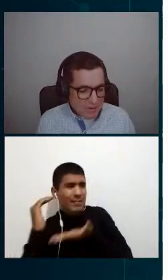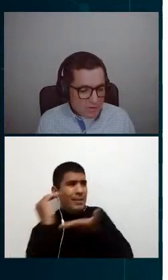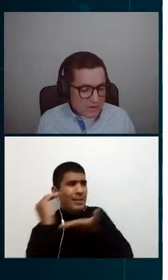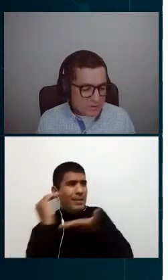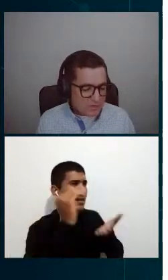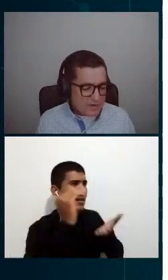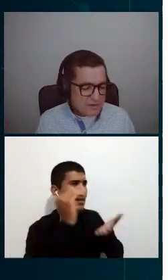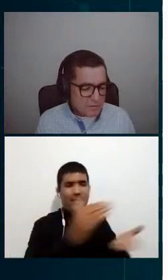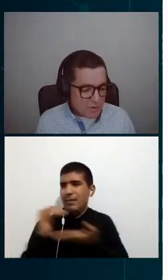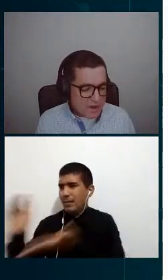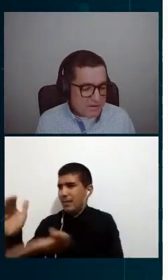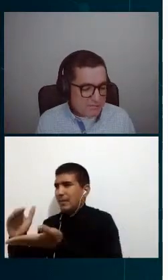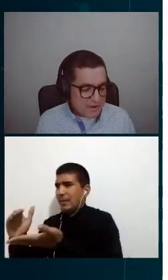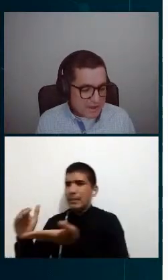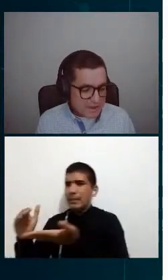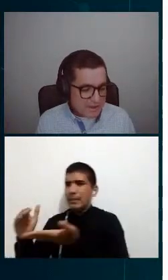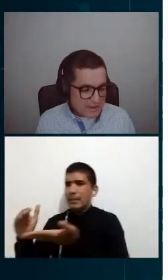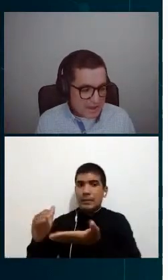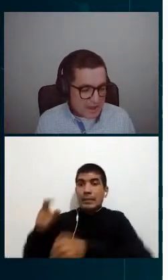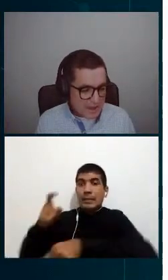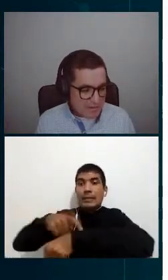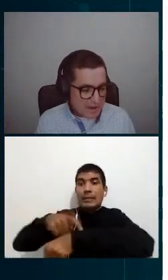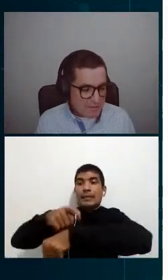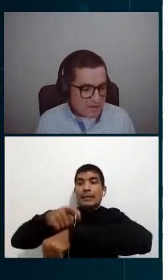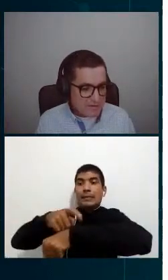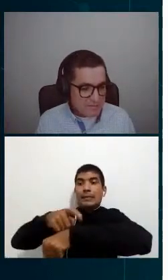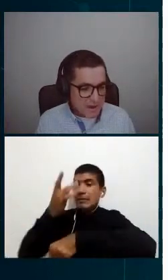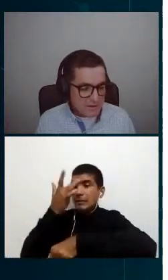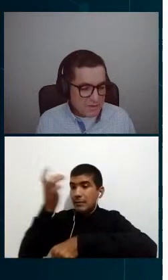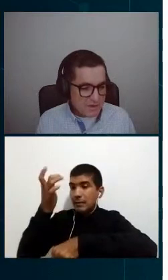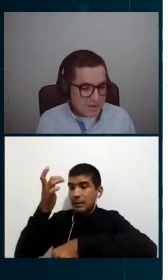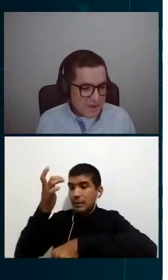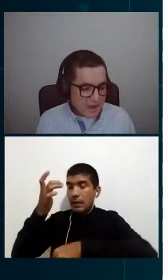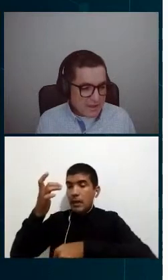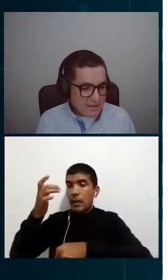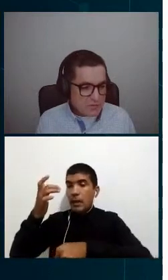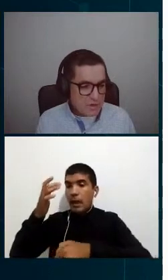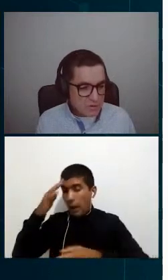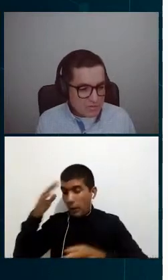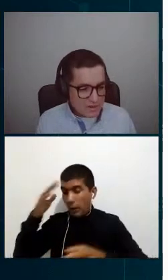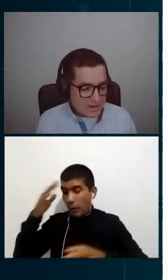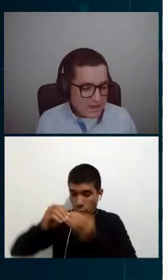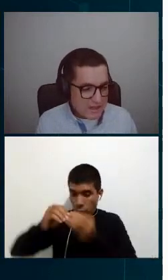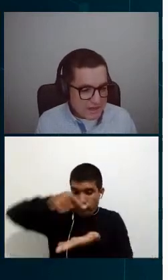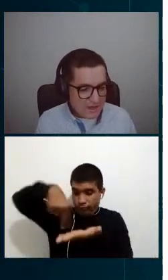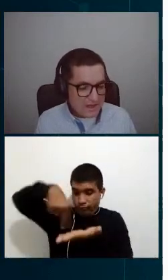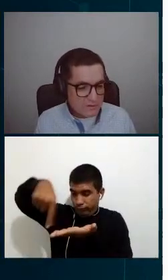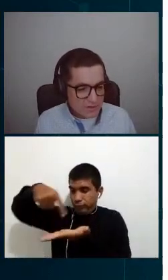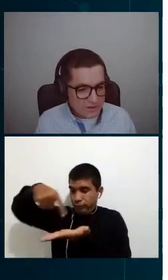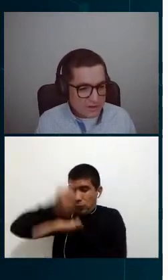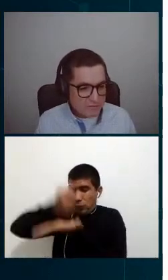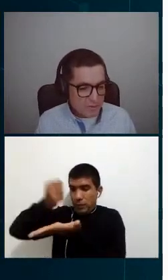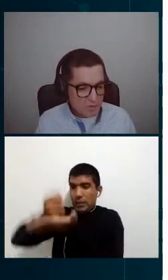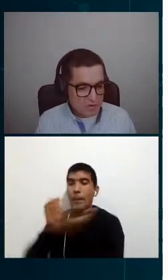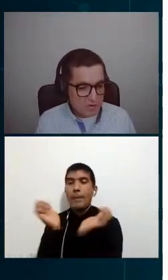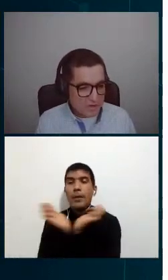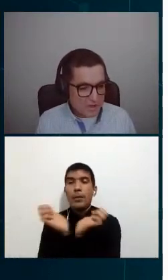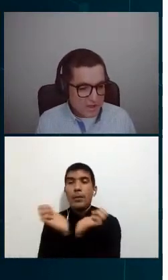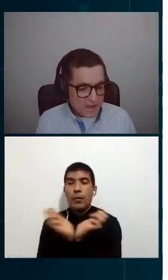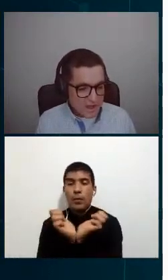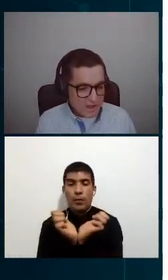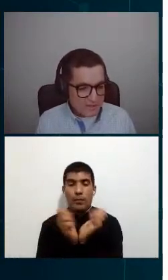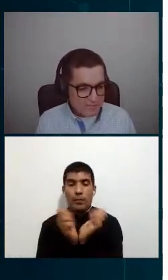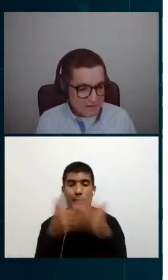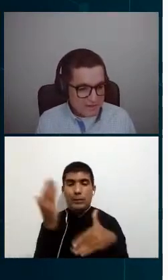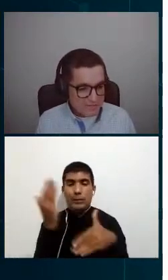si el contrato se firmó en el mes de mayo, ahí es cuando se giran las órdenes de producción